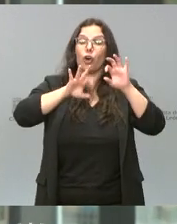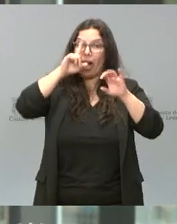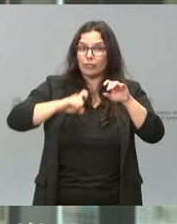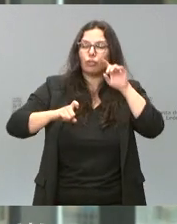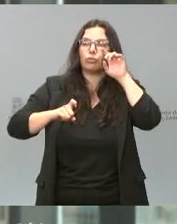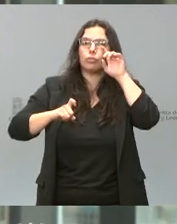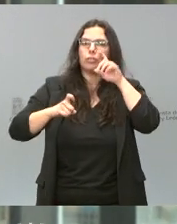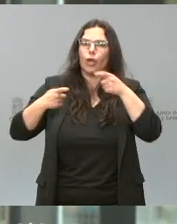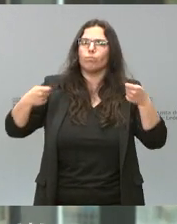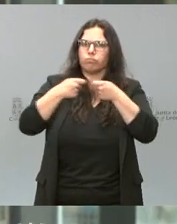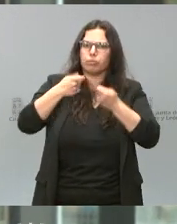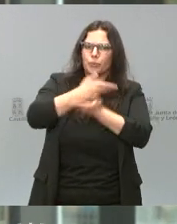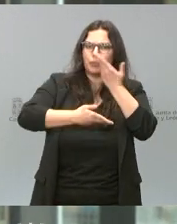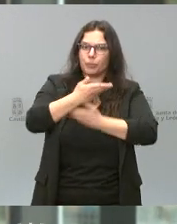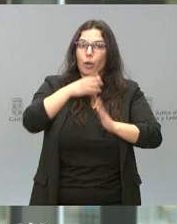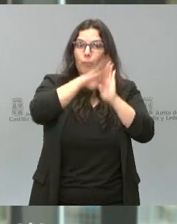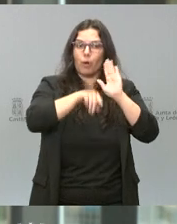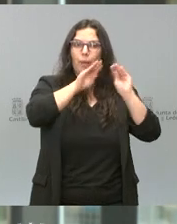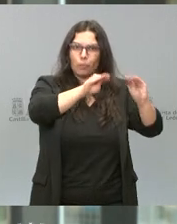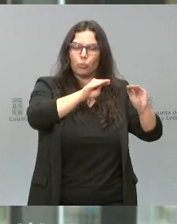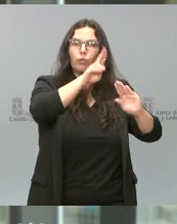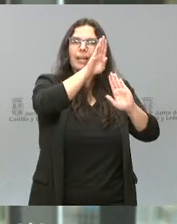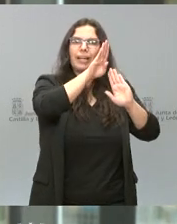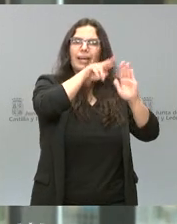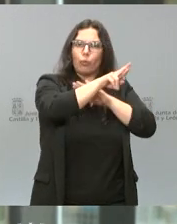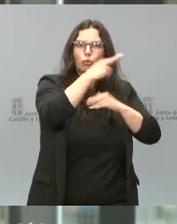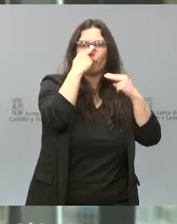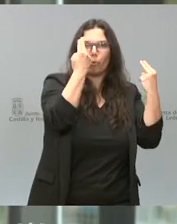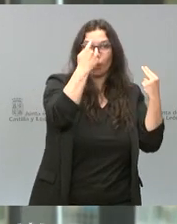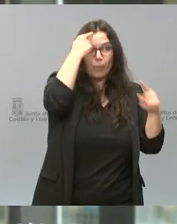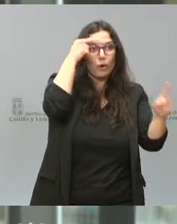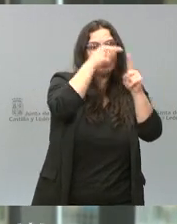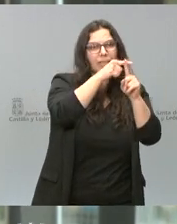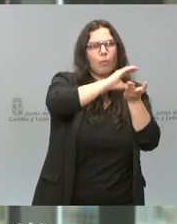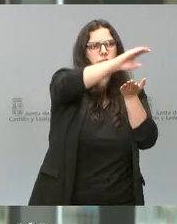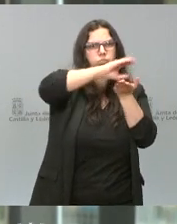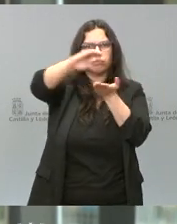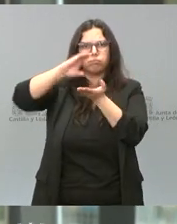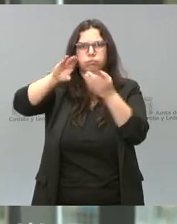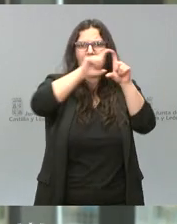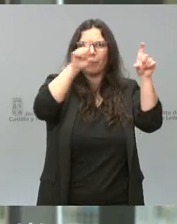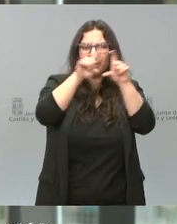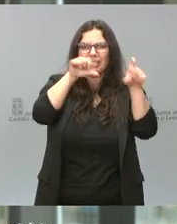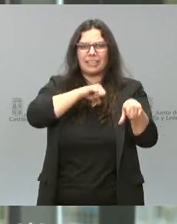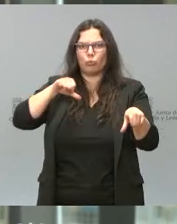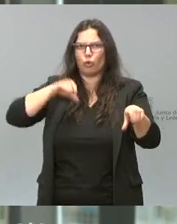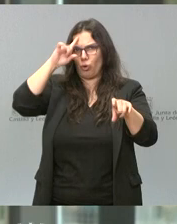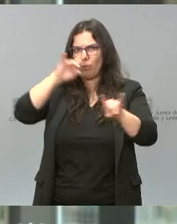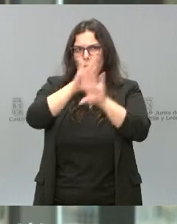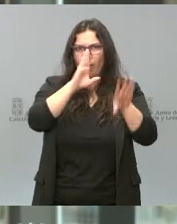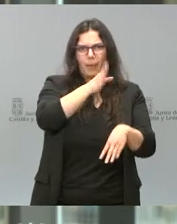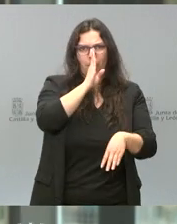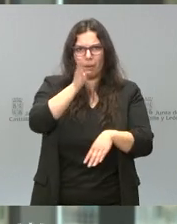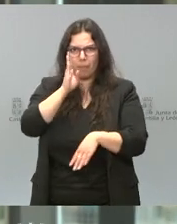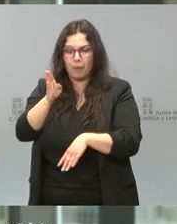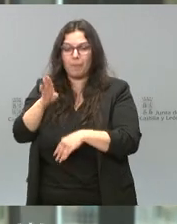Es un programa con recursos públicos que tiene un destino finalista, las empresas y los autónomos. Los fondos